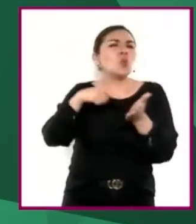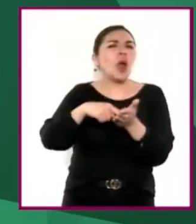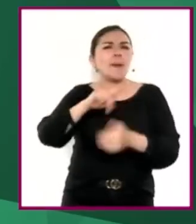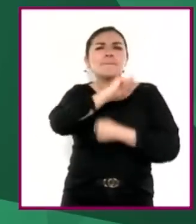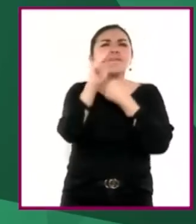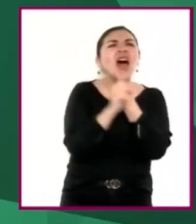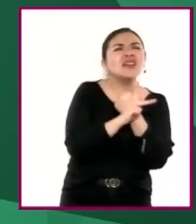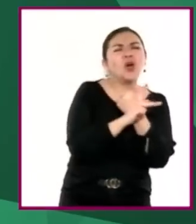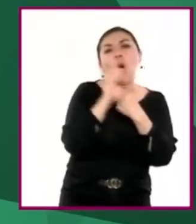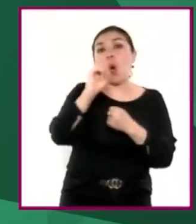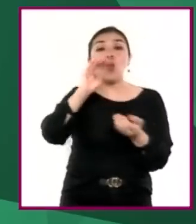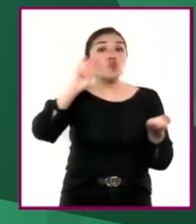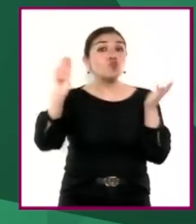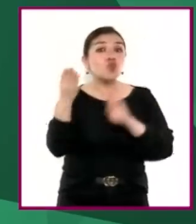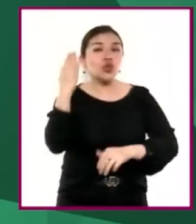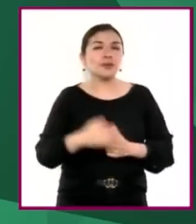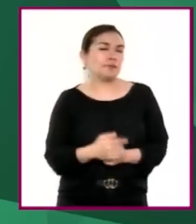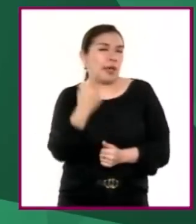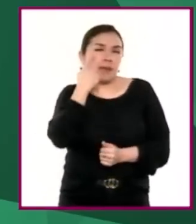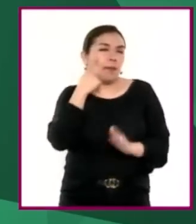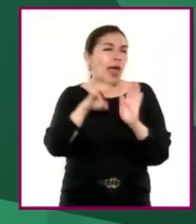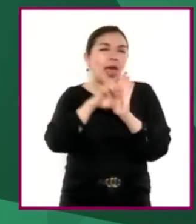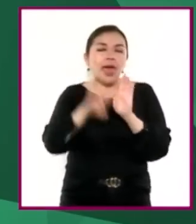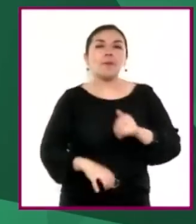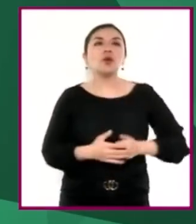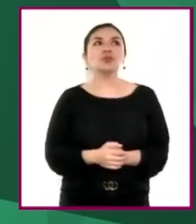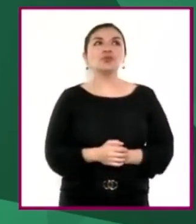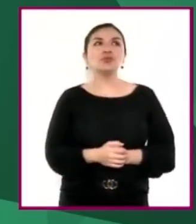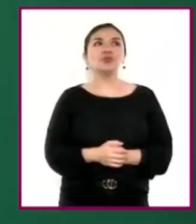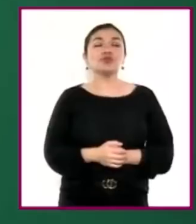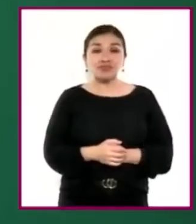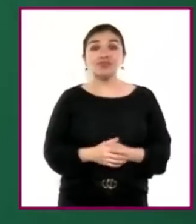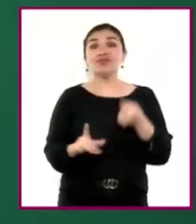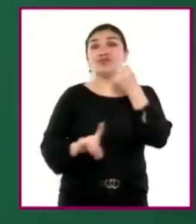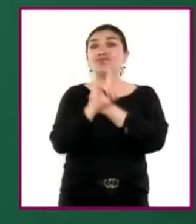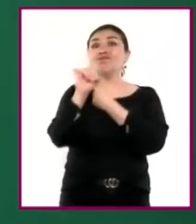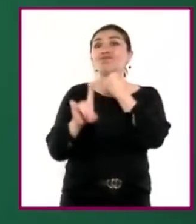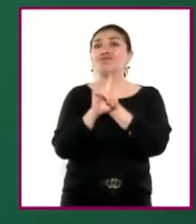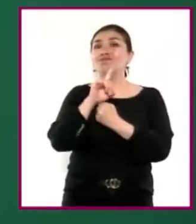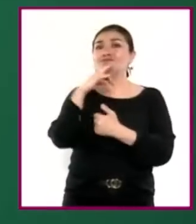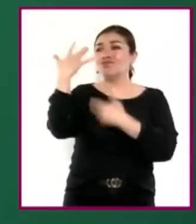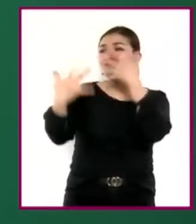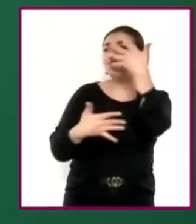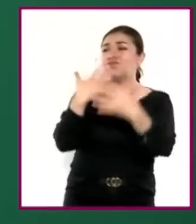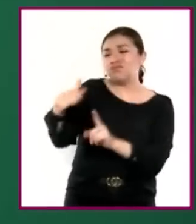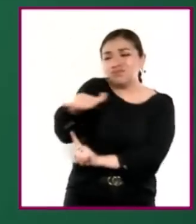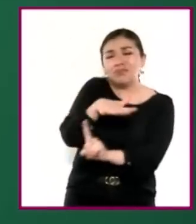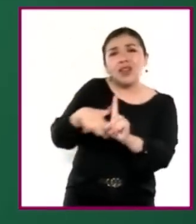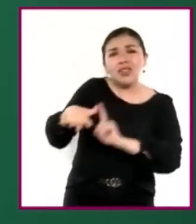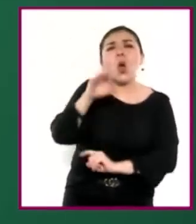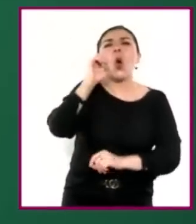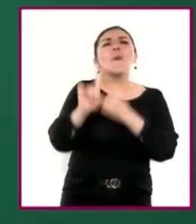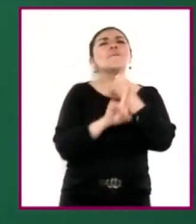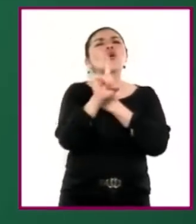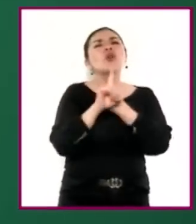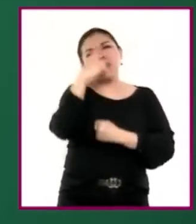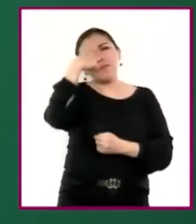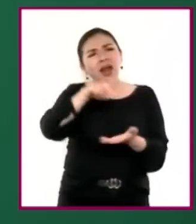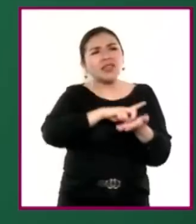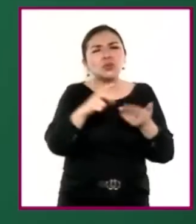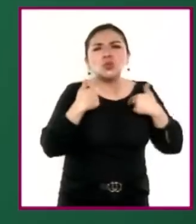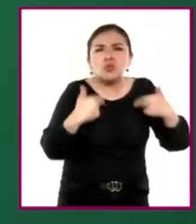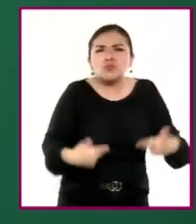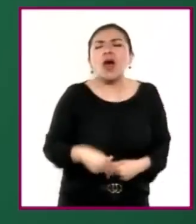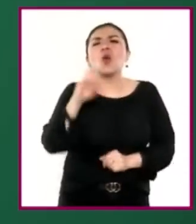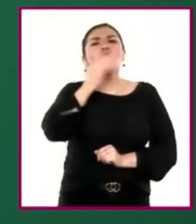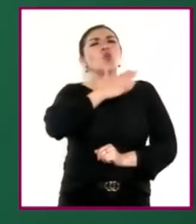localidad, del país y del mundo. Como por ejemplo, la crisis ambiental o problemas relacionados con los derechos